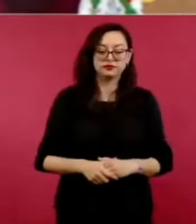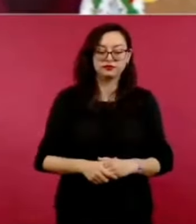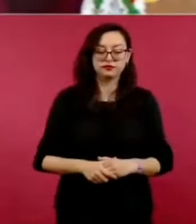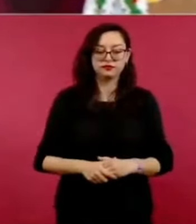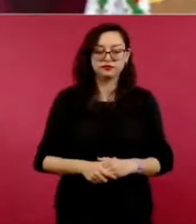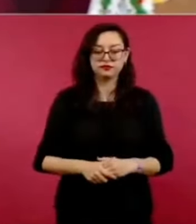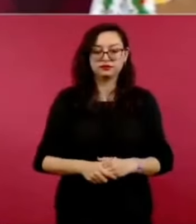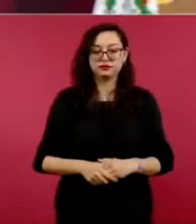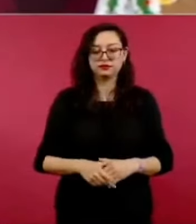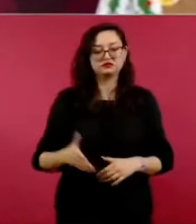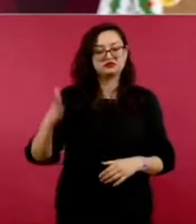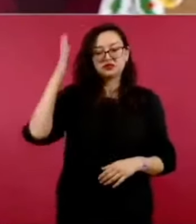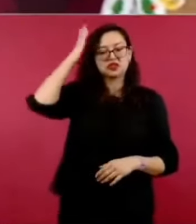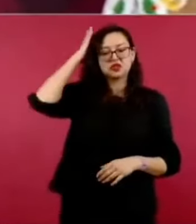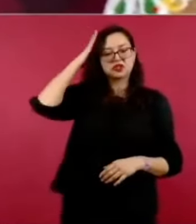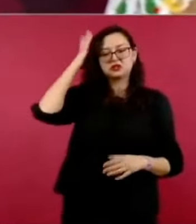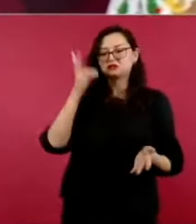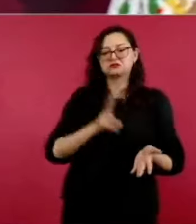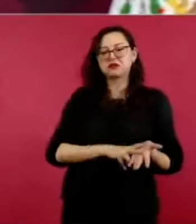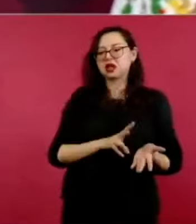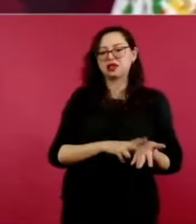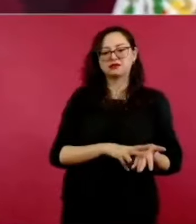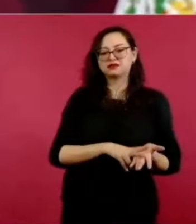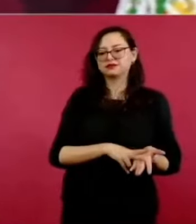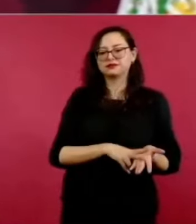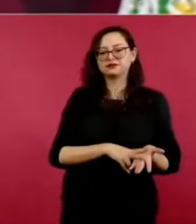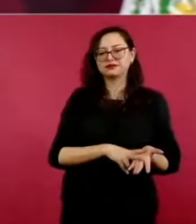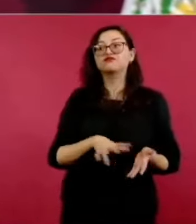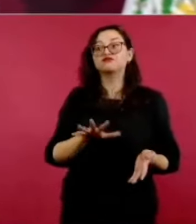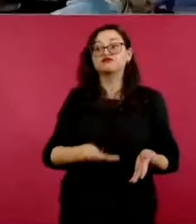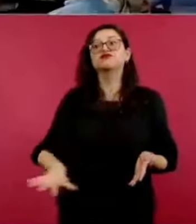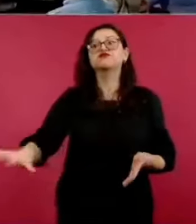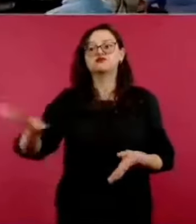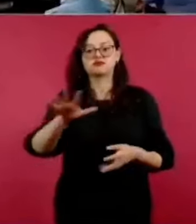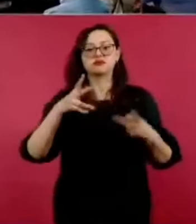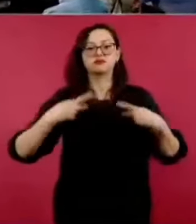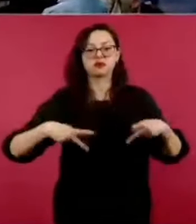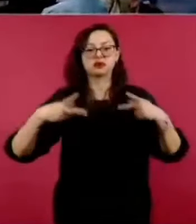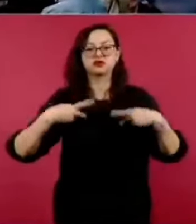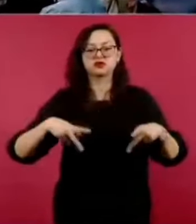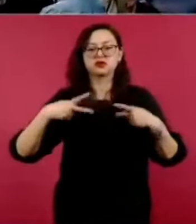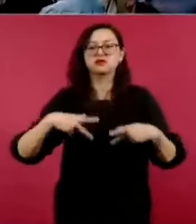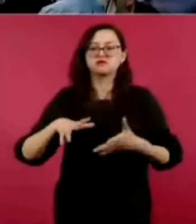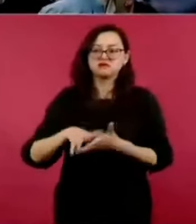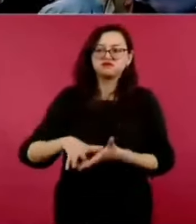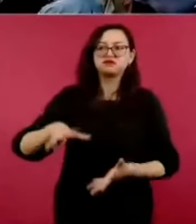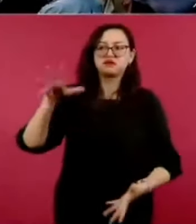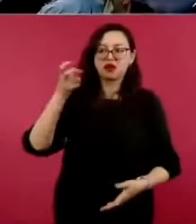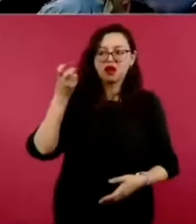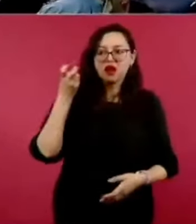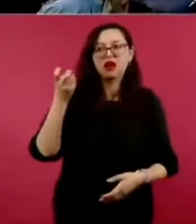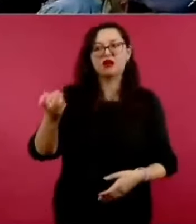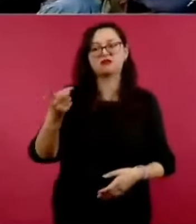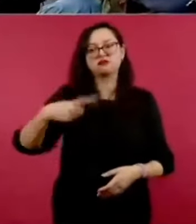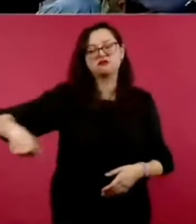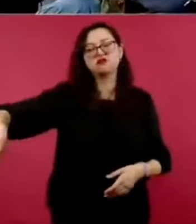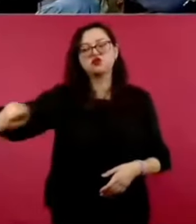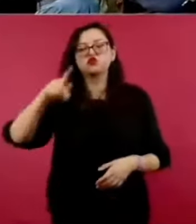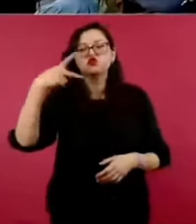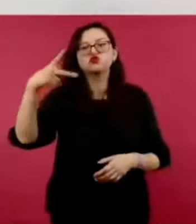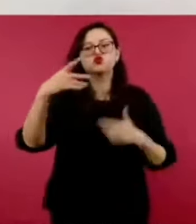dirigentes, es el pueblo, el que transforma,